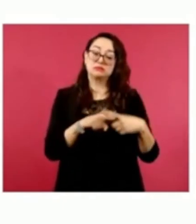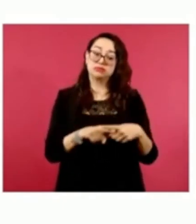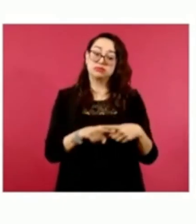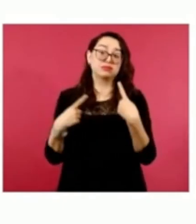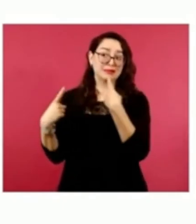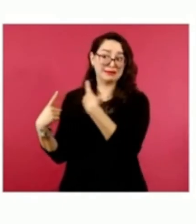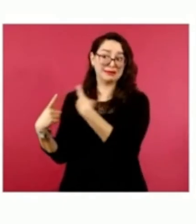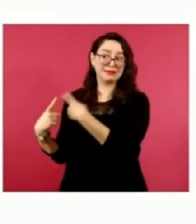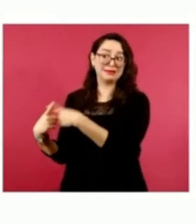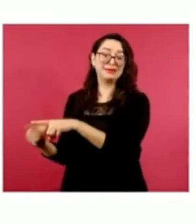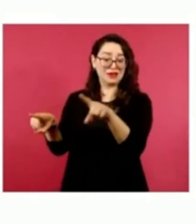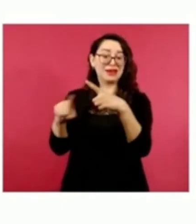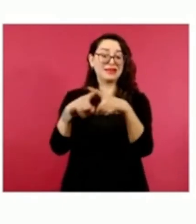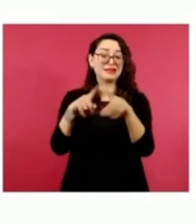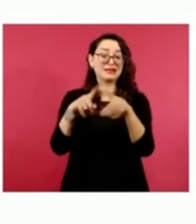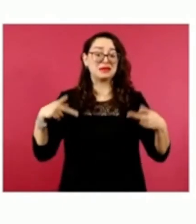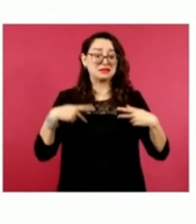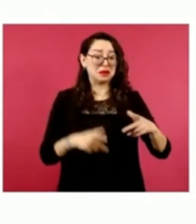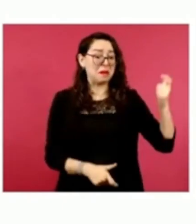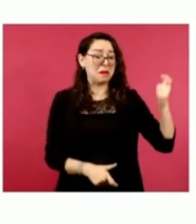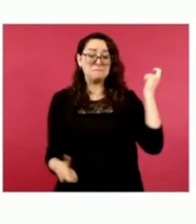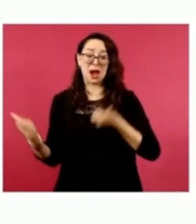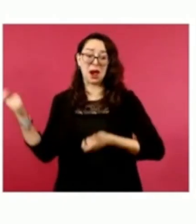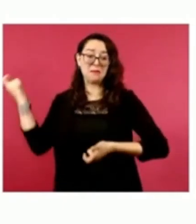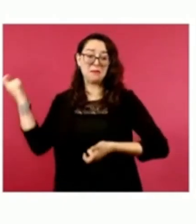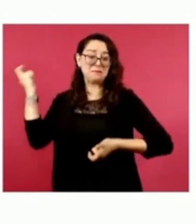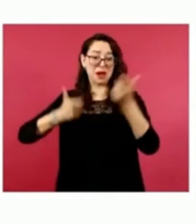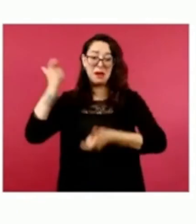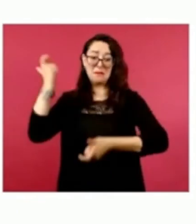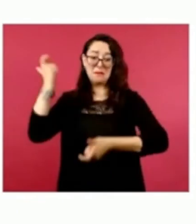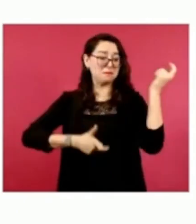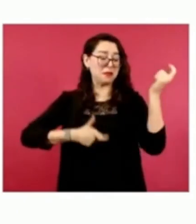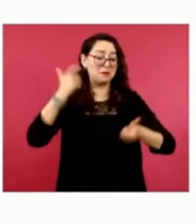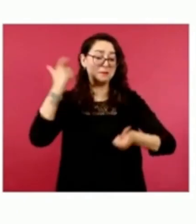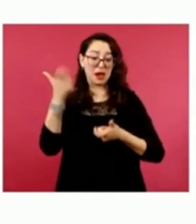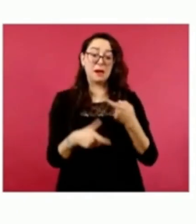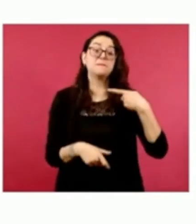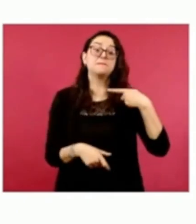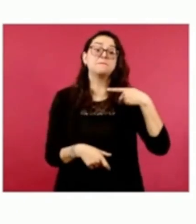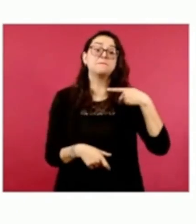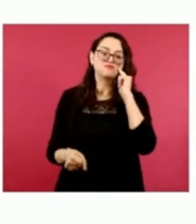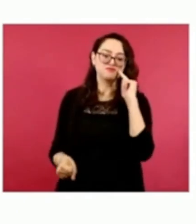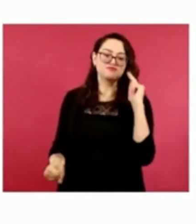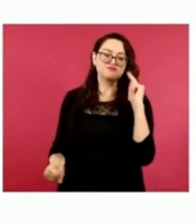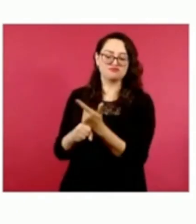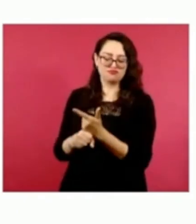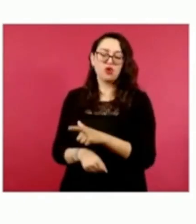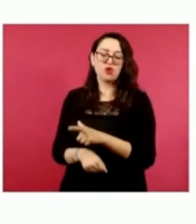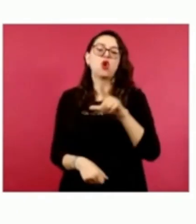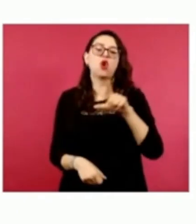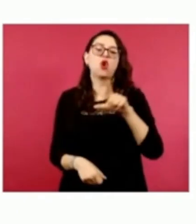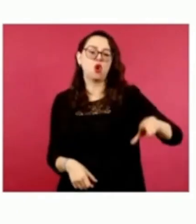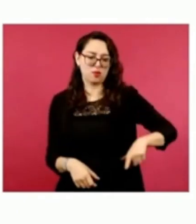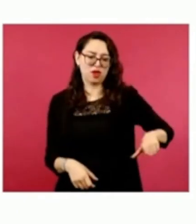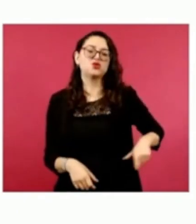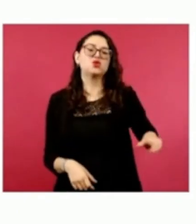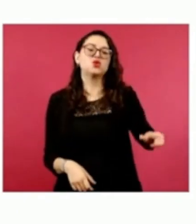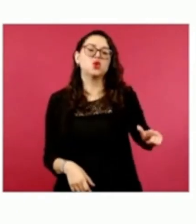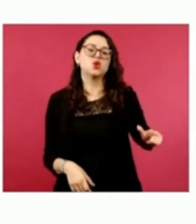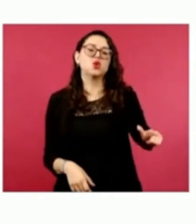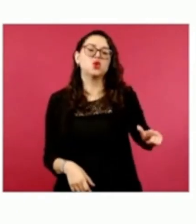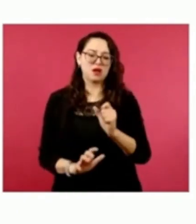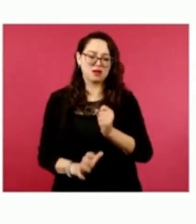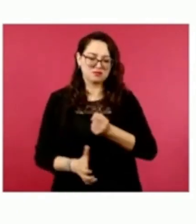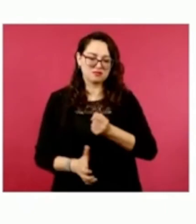No obstante, en esta investigación hay suficiente evidencia como para afirmar que el gobierno del estado de Guanajuato está cometiendo el ilícito de gastar cientos de miles de